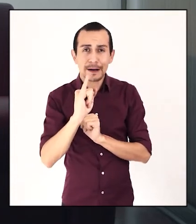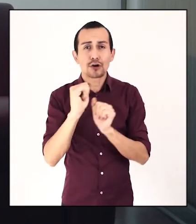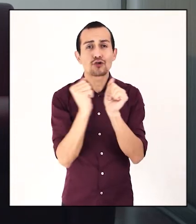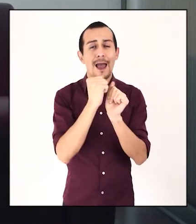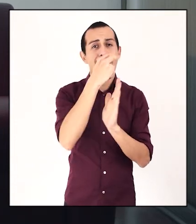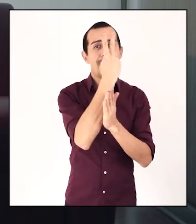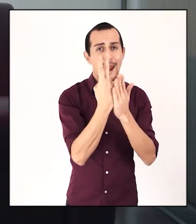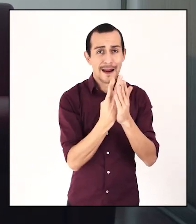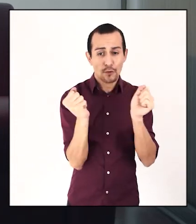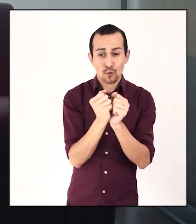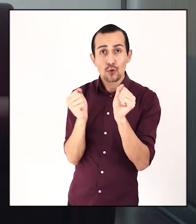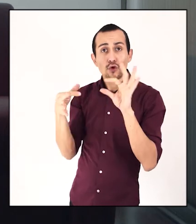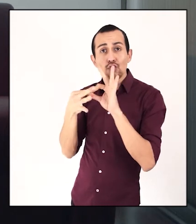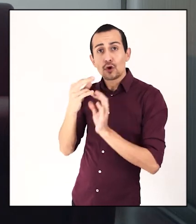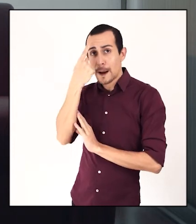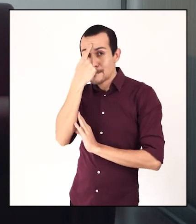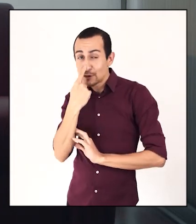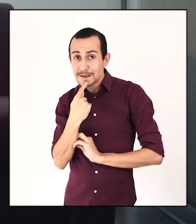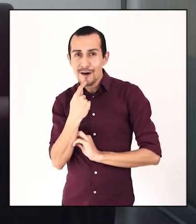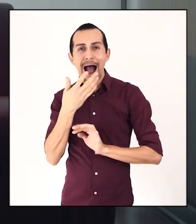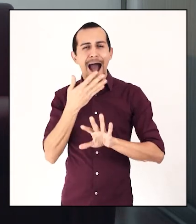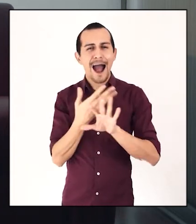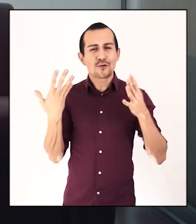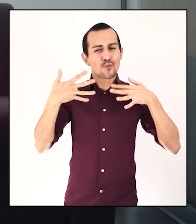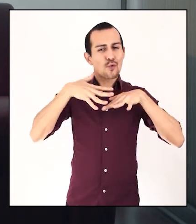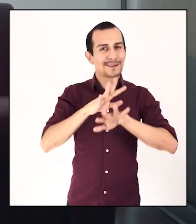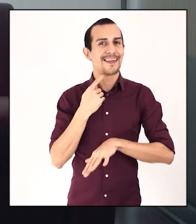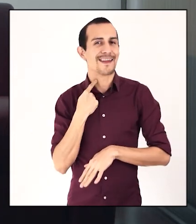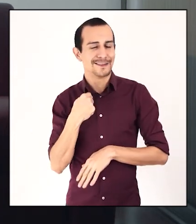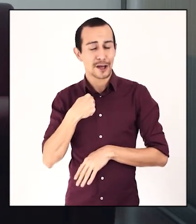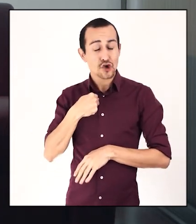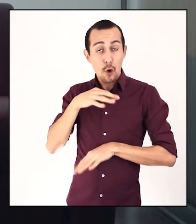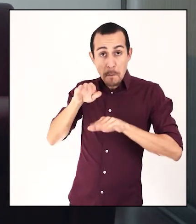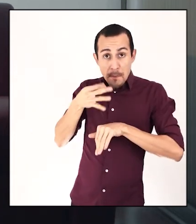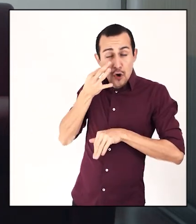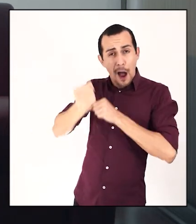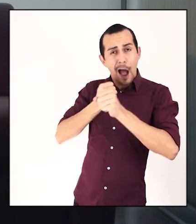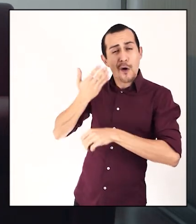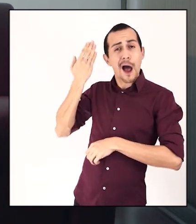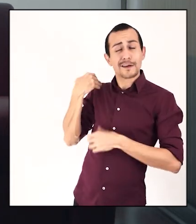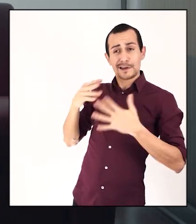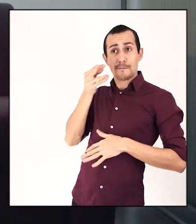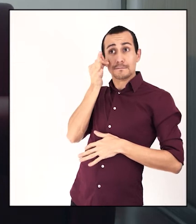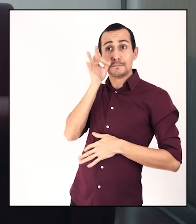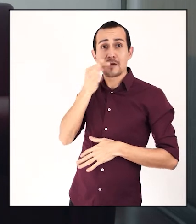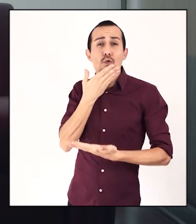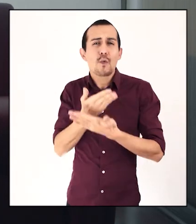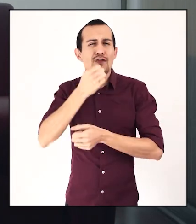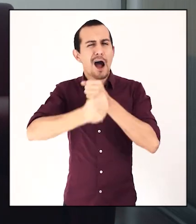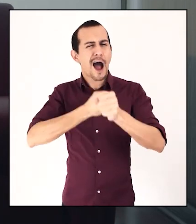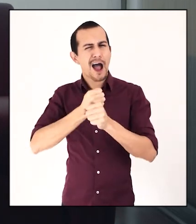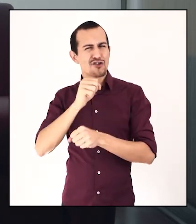que está en el museo. Entonces, se puede dar una cosa muy interesante, y que yo mismo, hace ya muchos años atrás, las viví